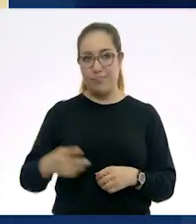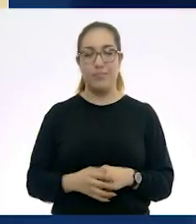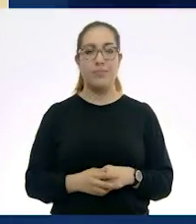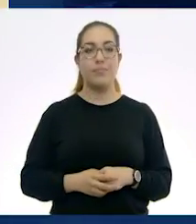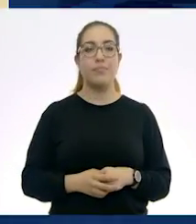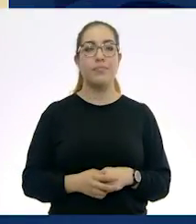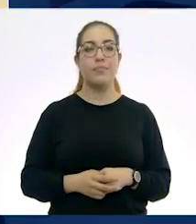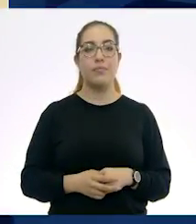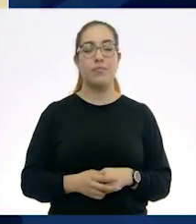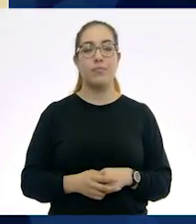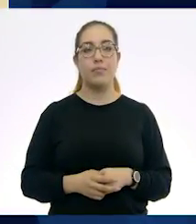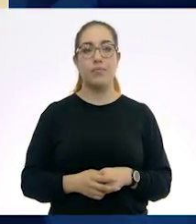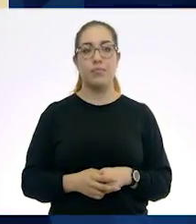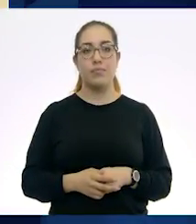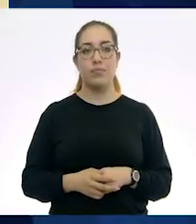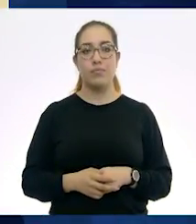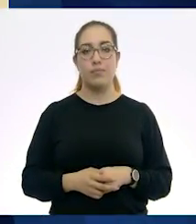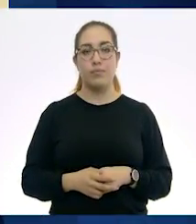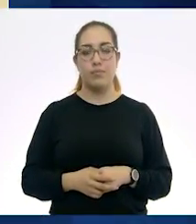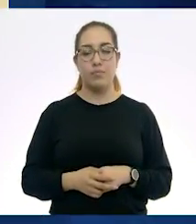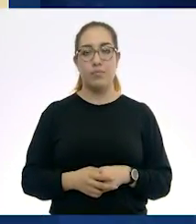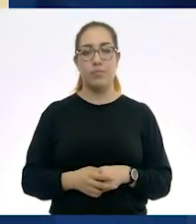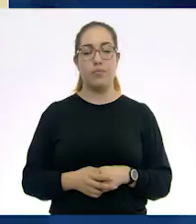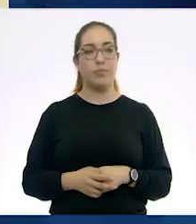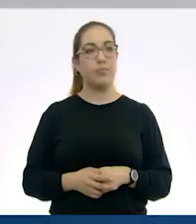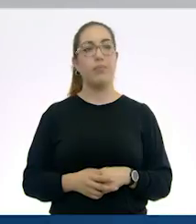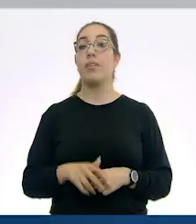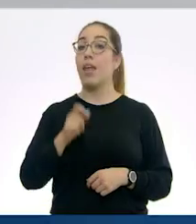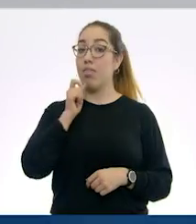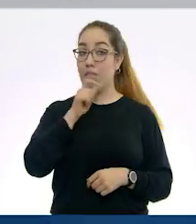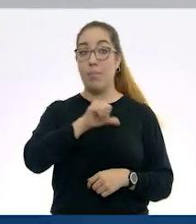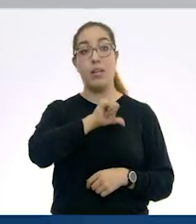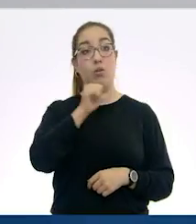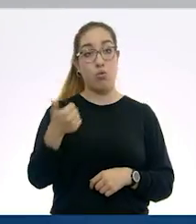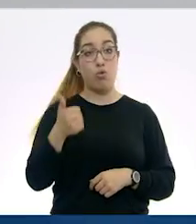También vimos a Egipto.